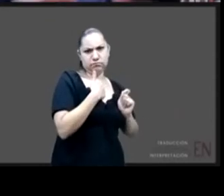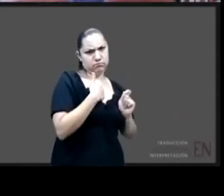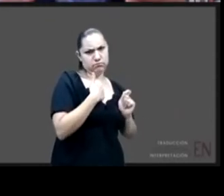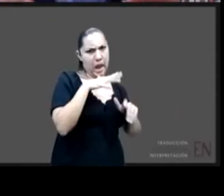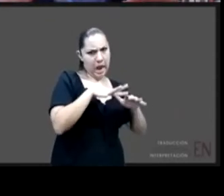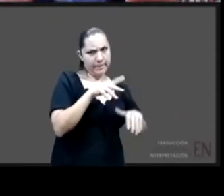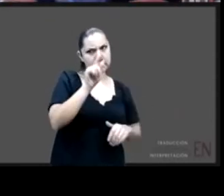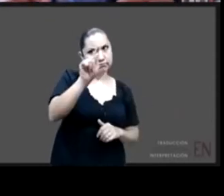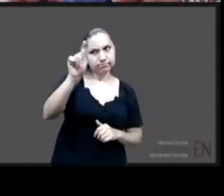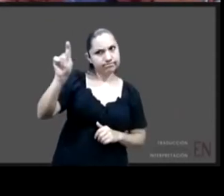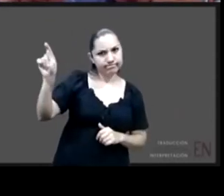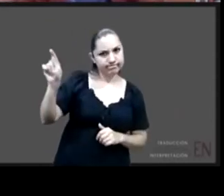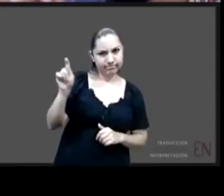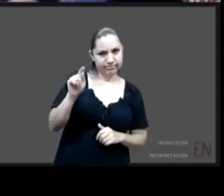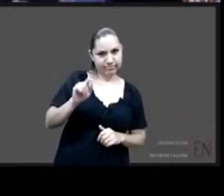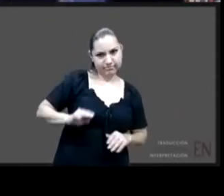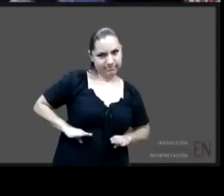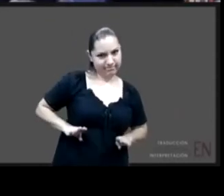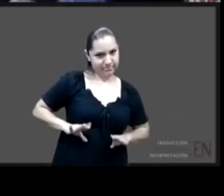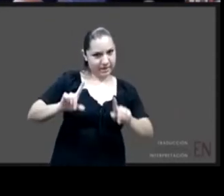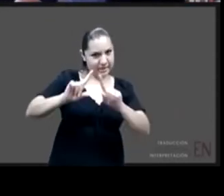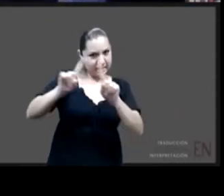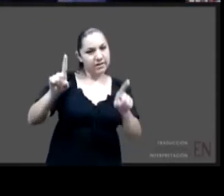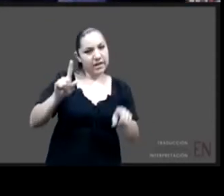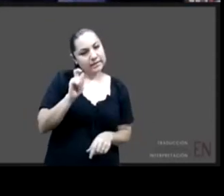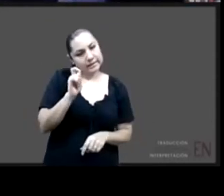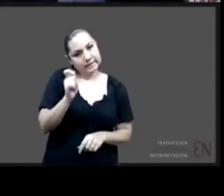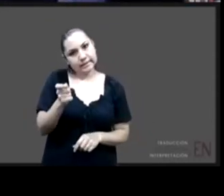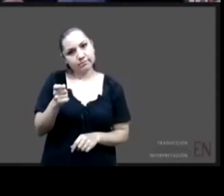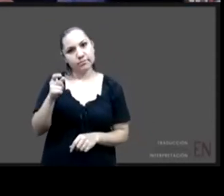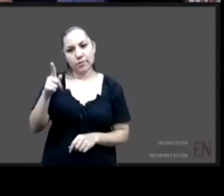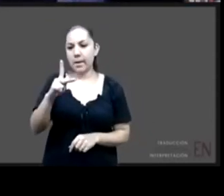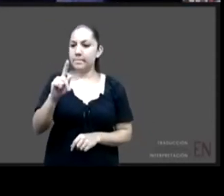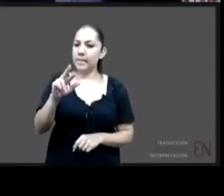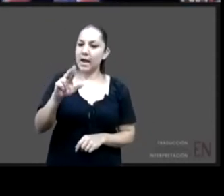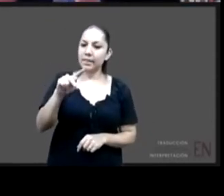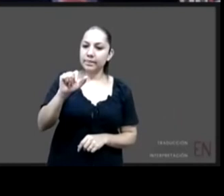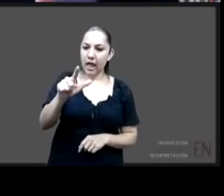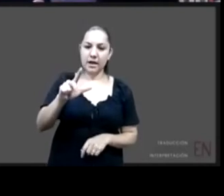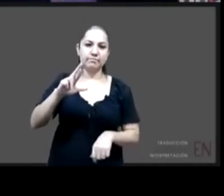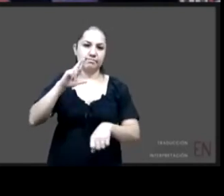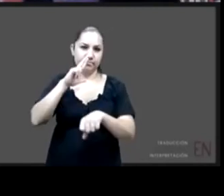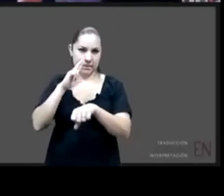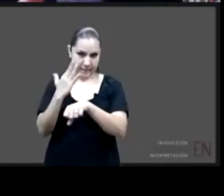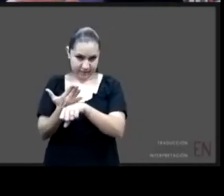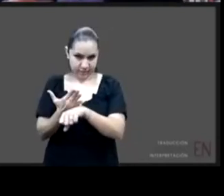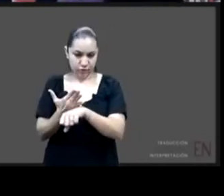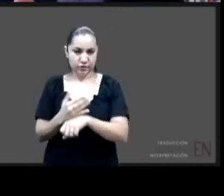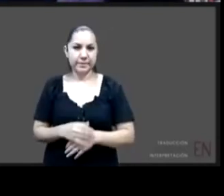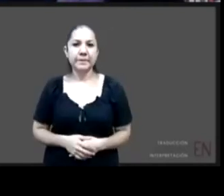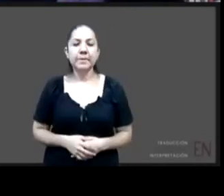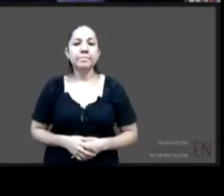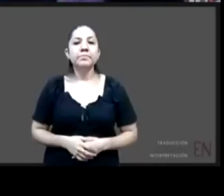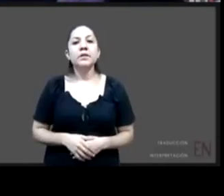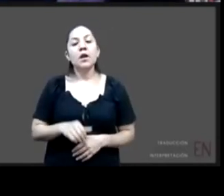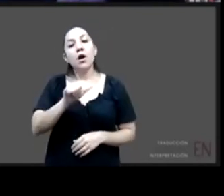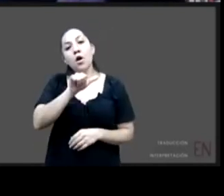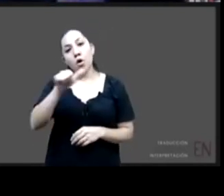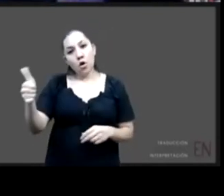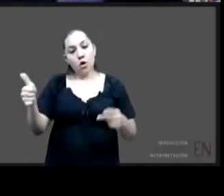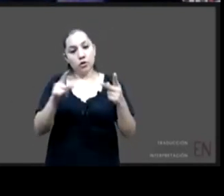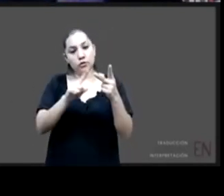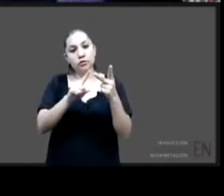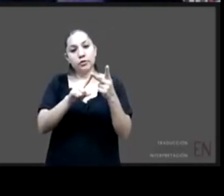responsabilidad parental pero bueno responsables referentes adultos uno el segundo es protección contra el estrés